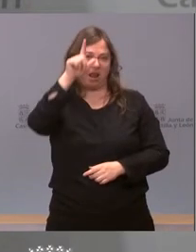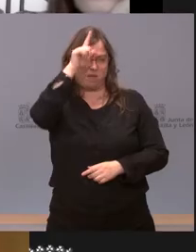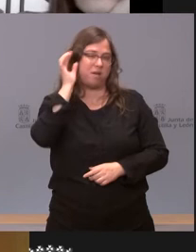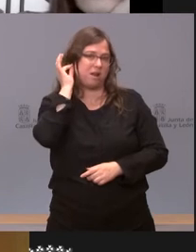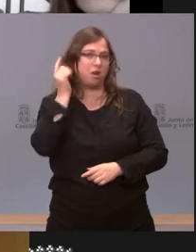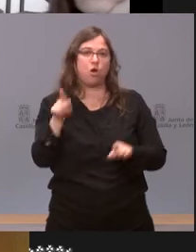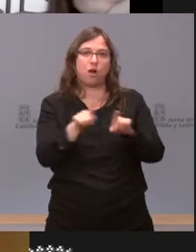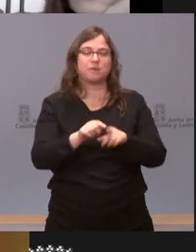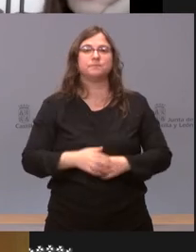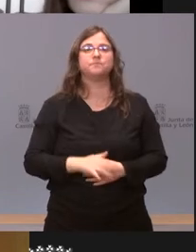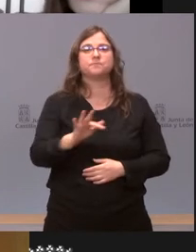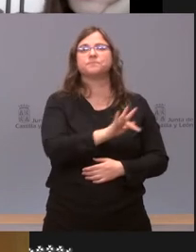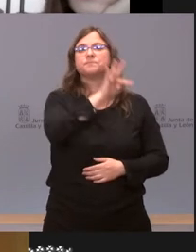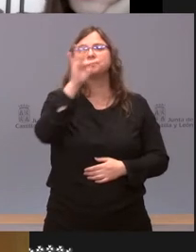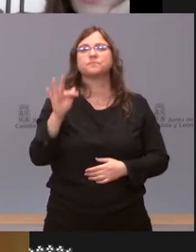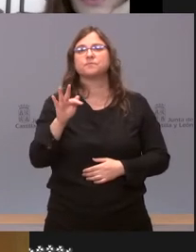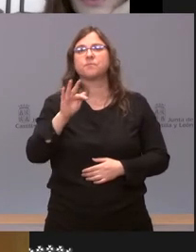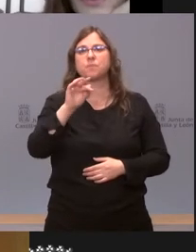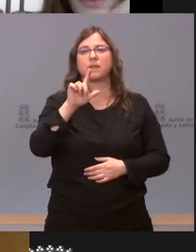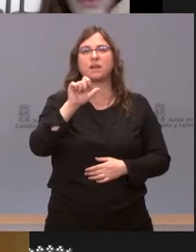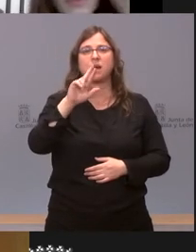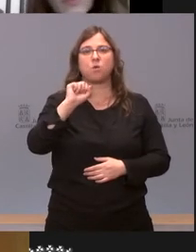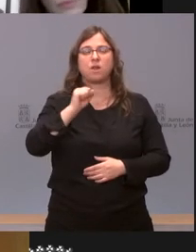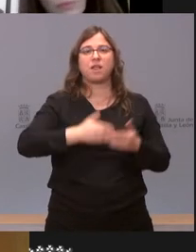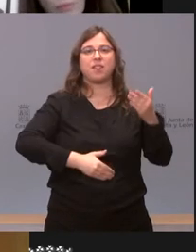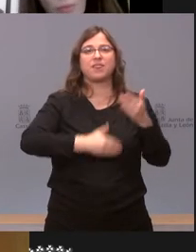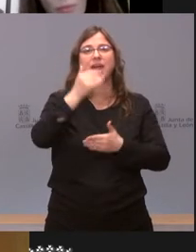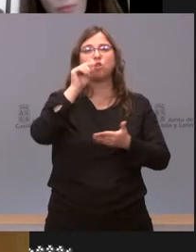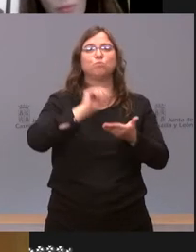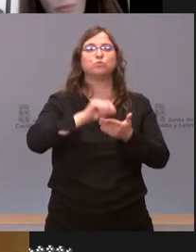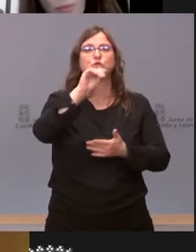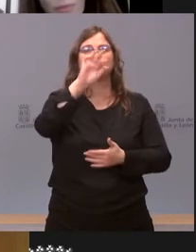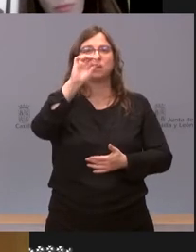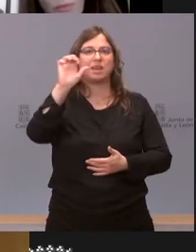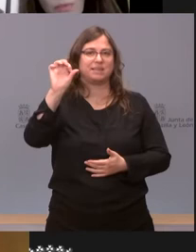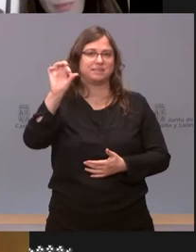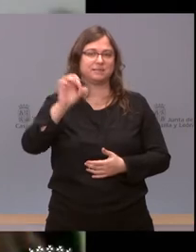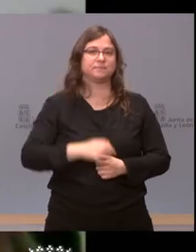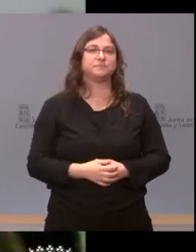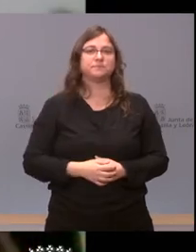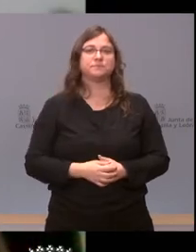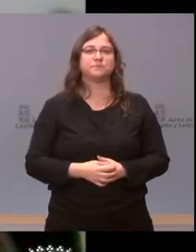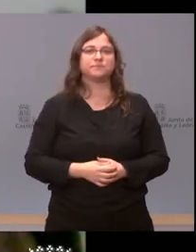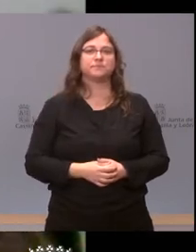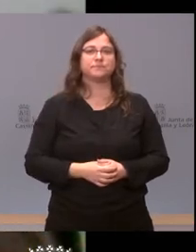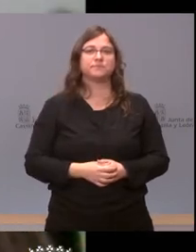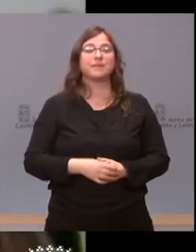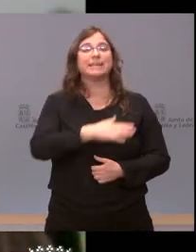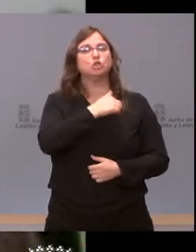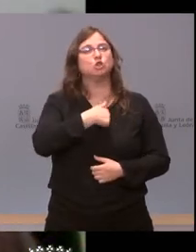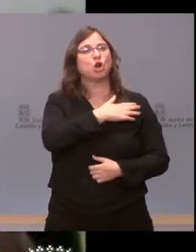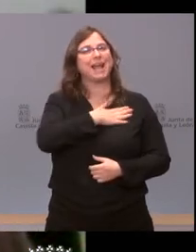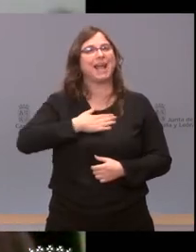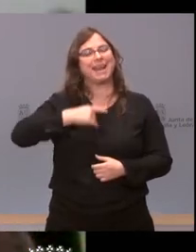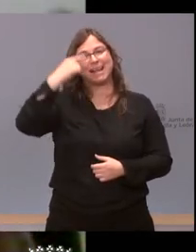pues damos la palabra a continuación a Laura Cornejo del diario punto es Laura cuando quieras pues yo quería saber